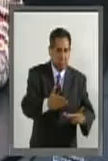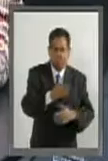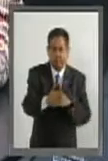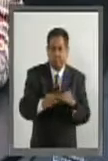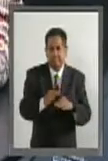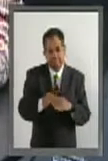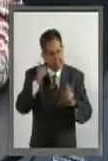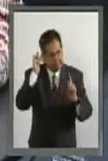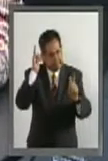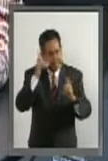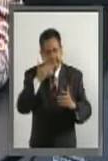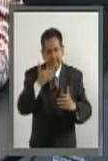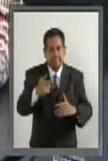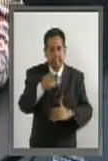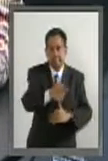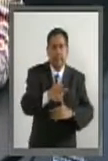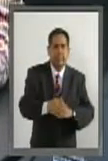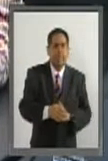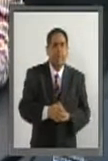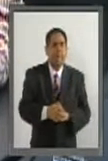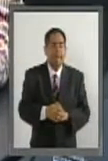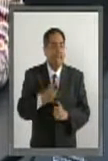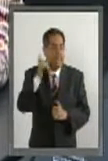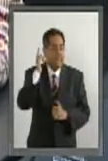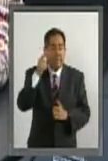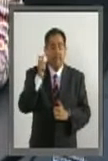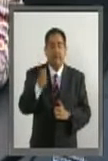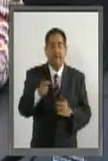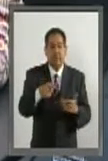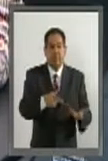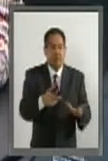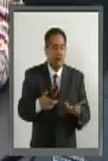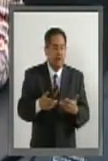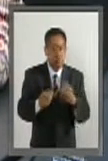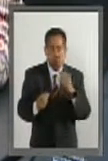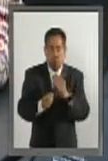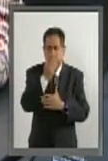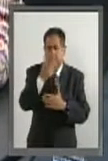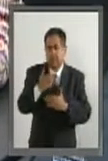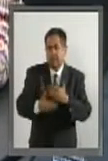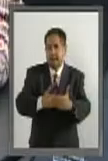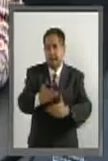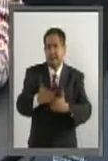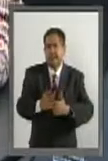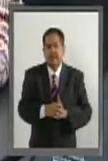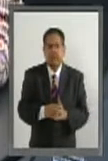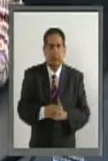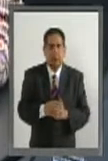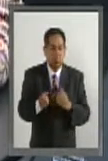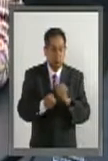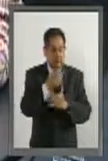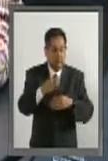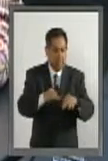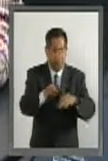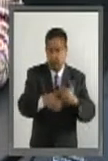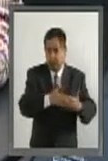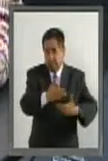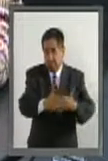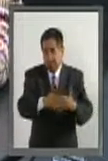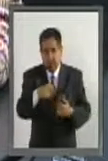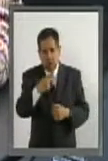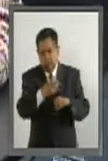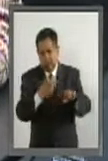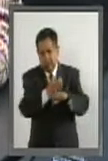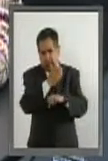Le deseamos que en este nuevo trabajo que realizará en su